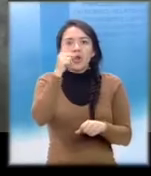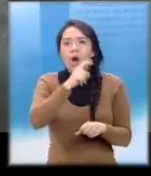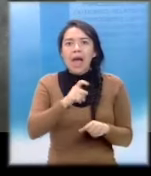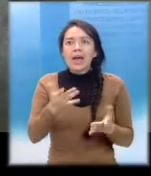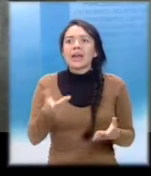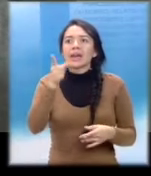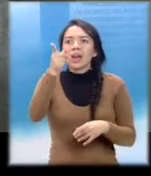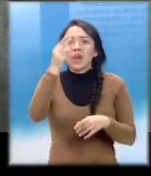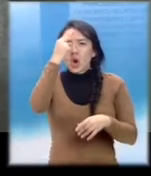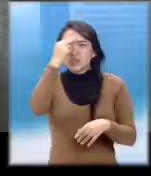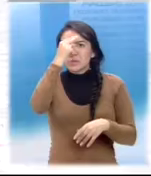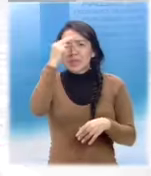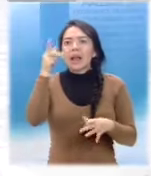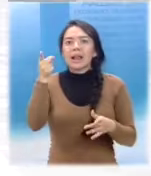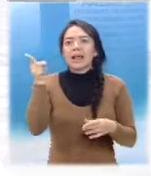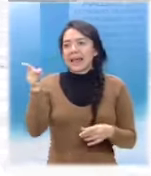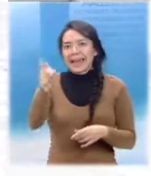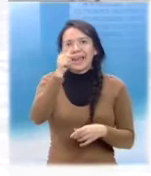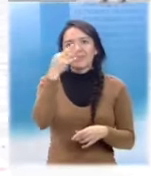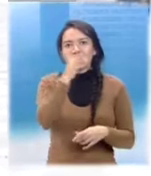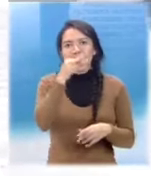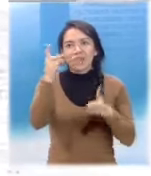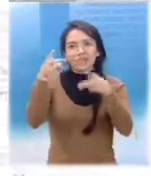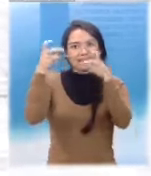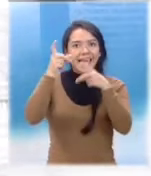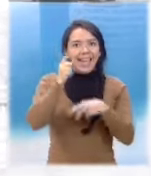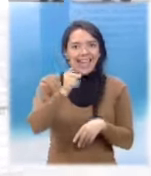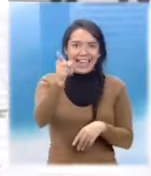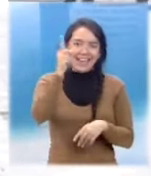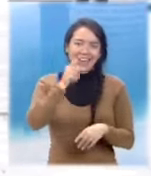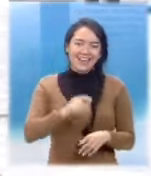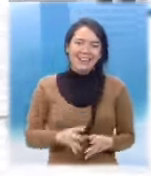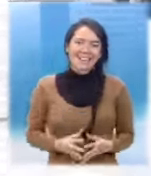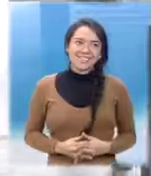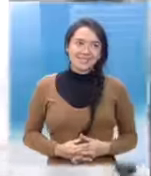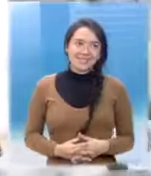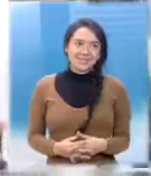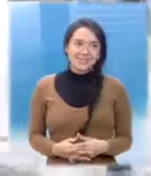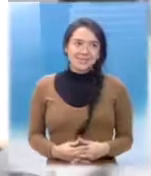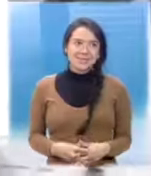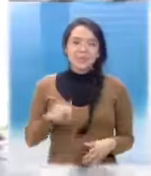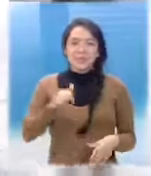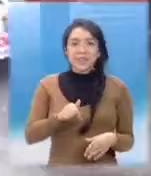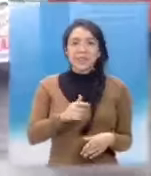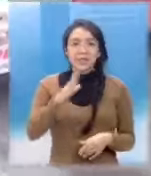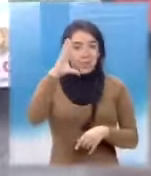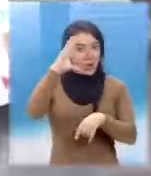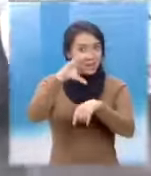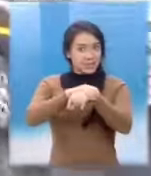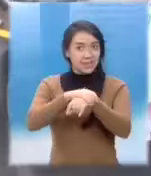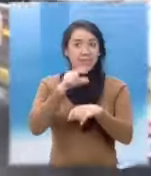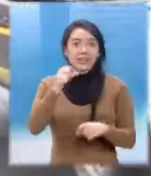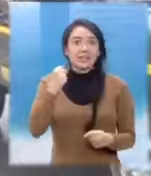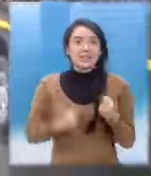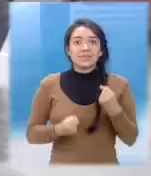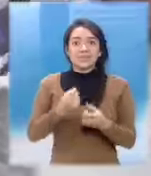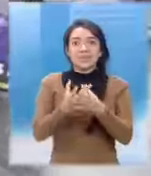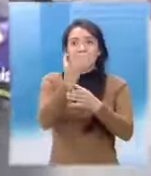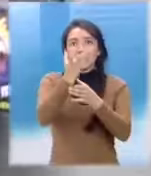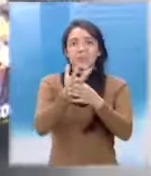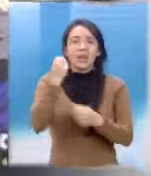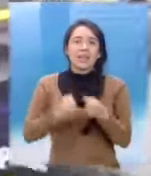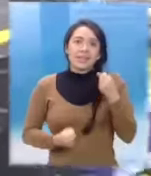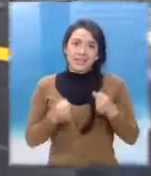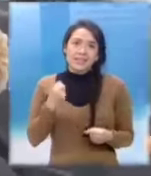que me duele la cabeza Luego de un fin de semana violento ¿Y los policías? ¡Bien, gracias! Corriendo con la antorcha